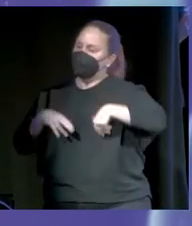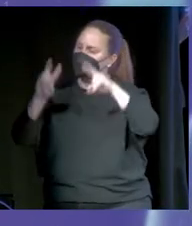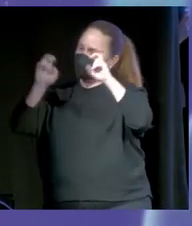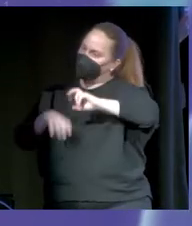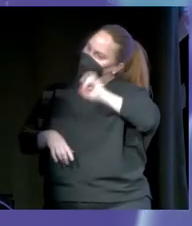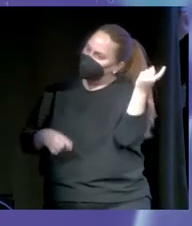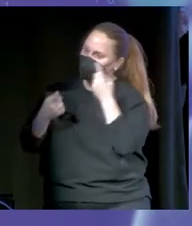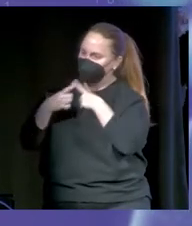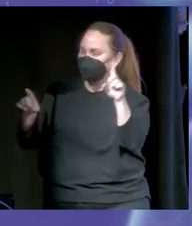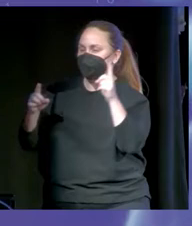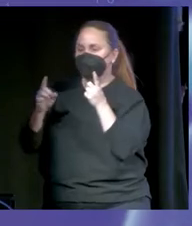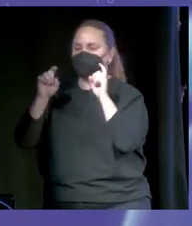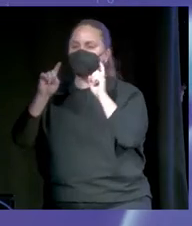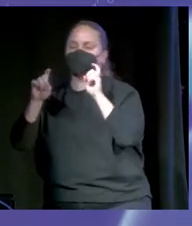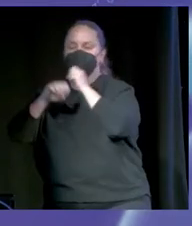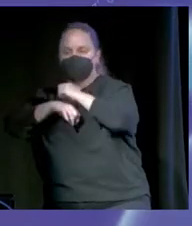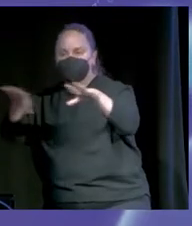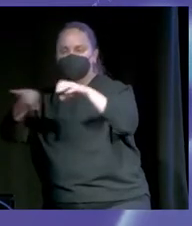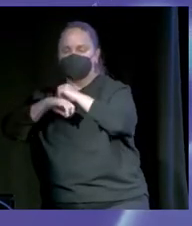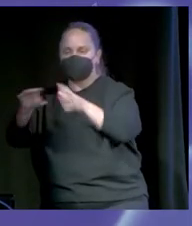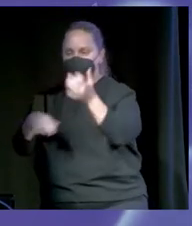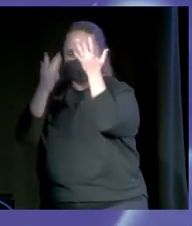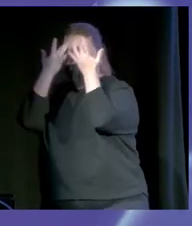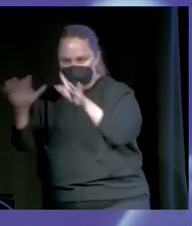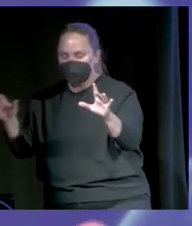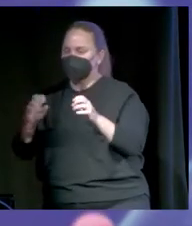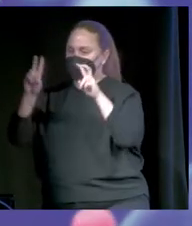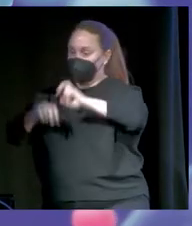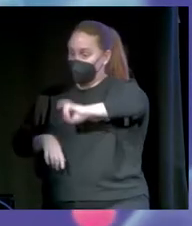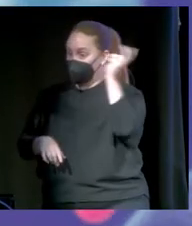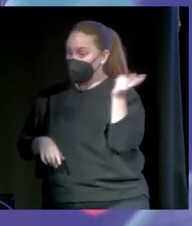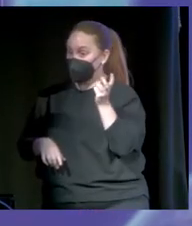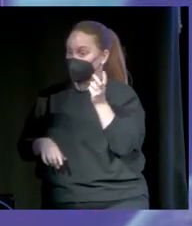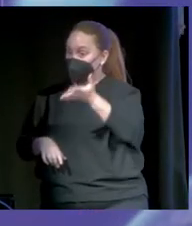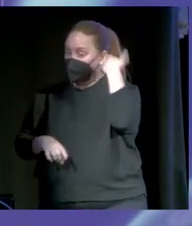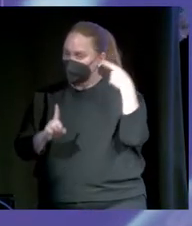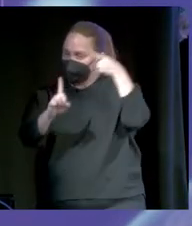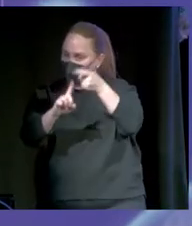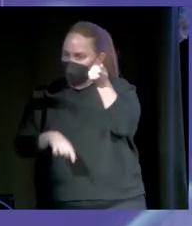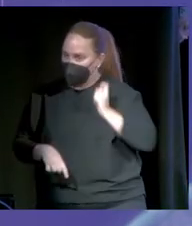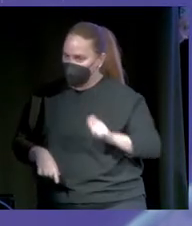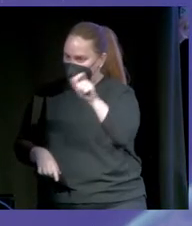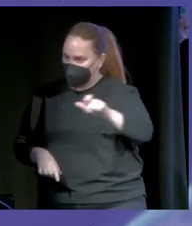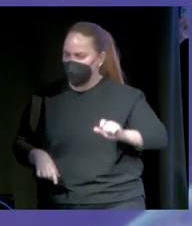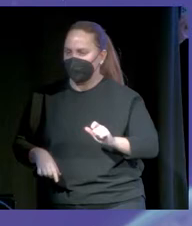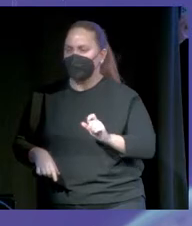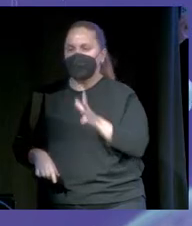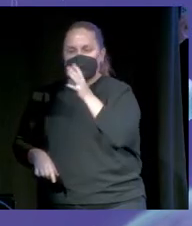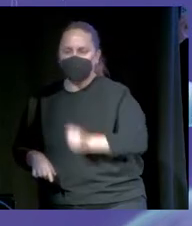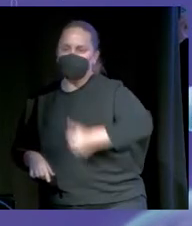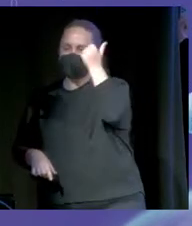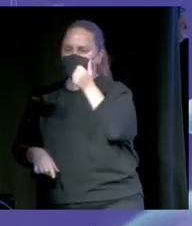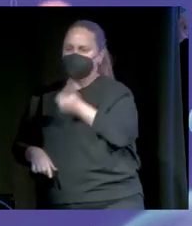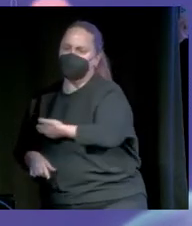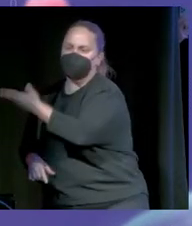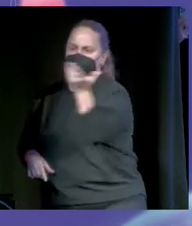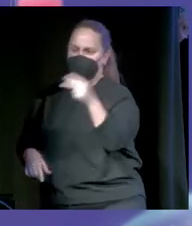Y empecé a divulgar sobre otros temas. Es verdad que ahora, con un público objetivo que era distinto. Era más la población general. Y hemos resuelto